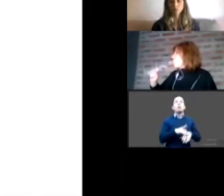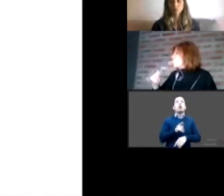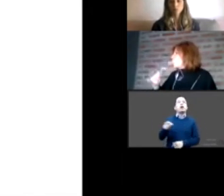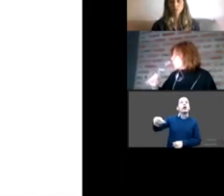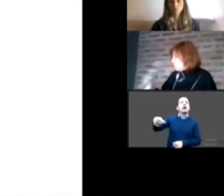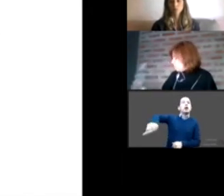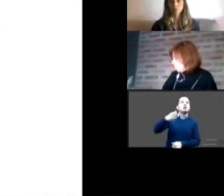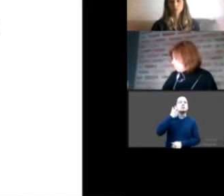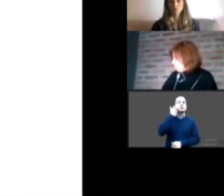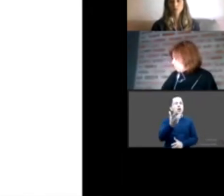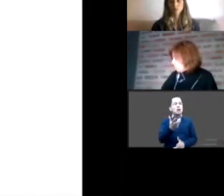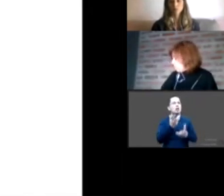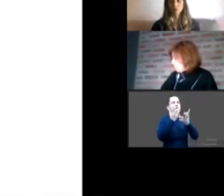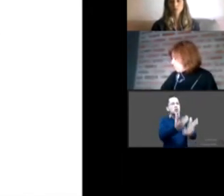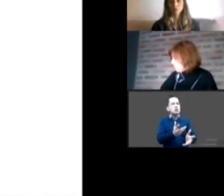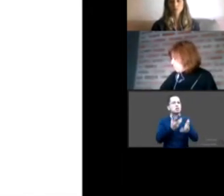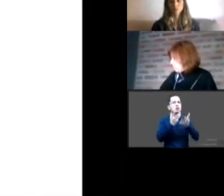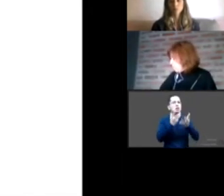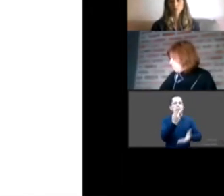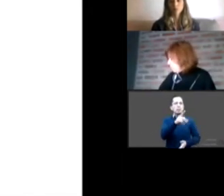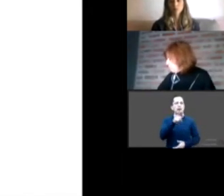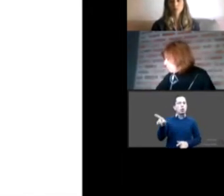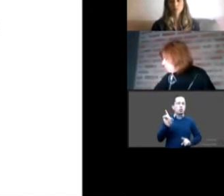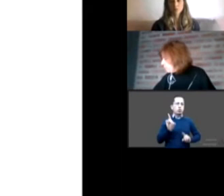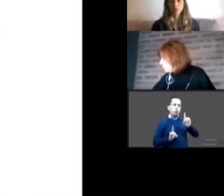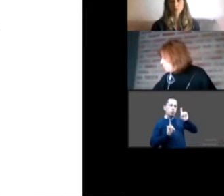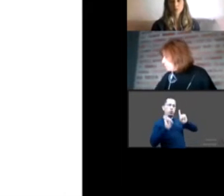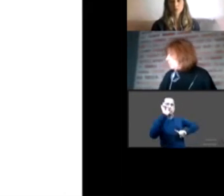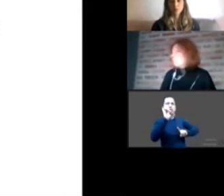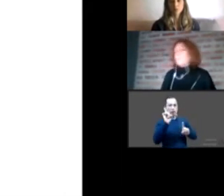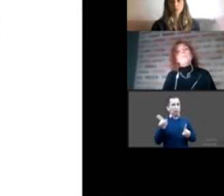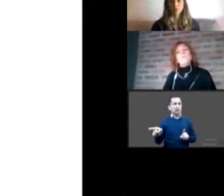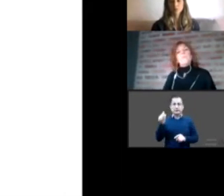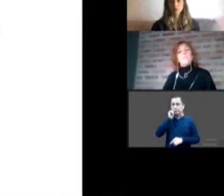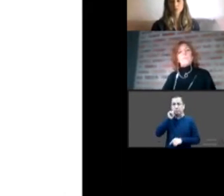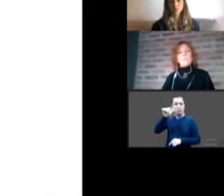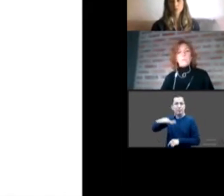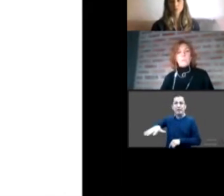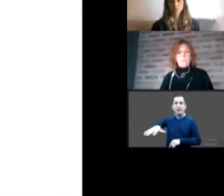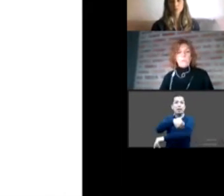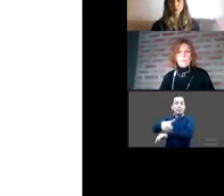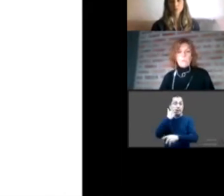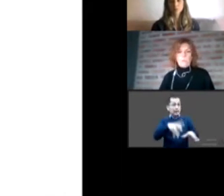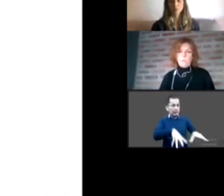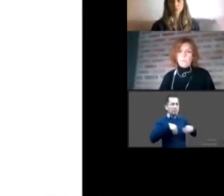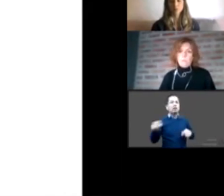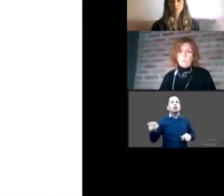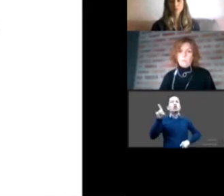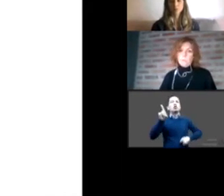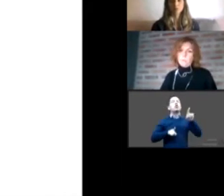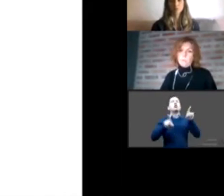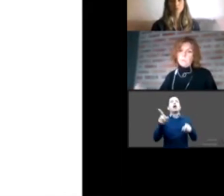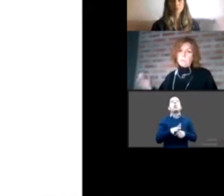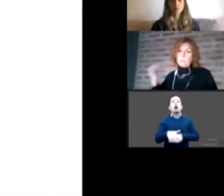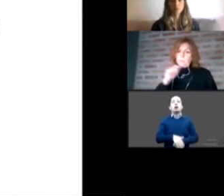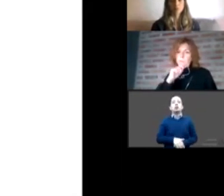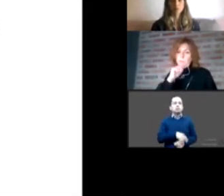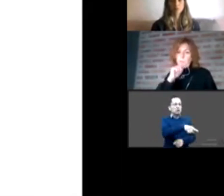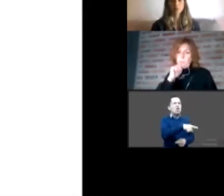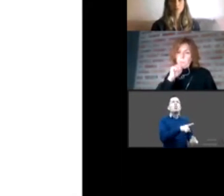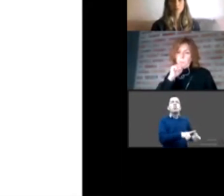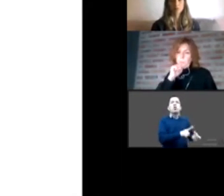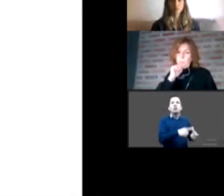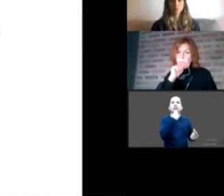son muchas las preguntas ¿cómo encontraron al niño? ¿de dónde salió? ¿cuál es su historia?